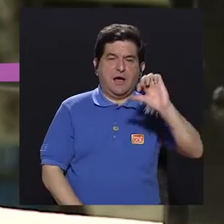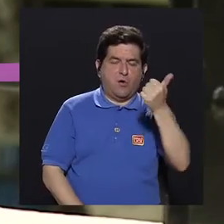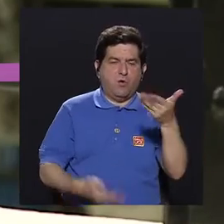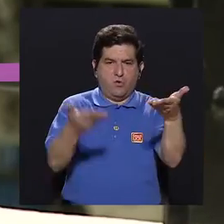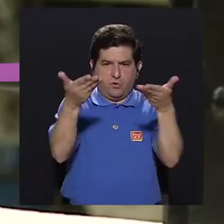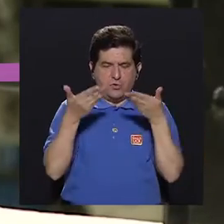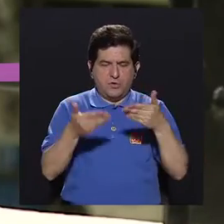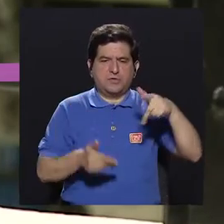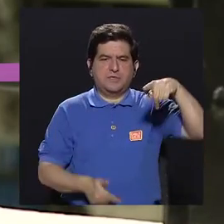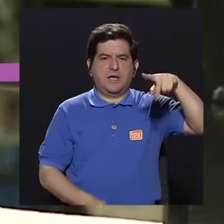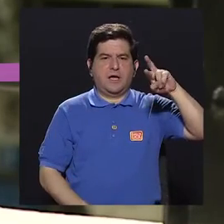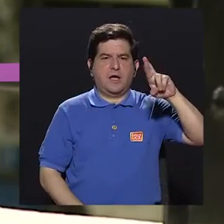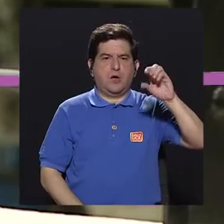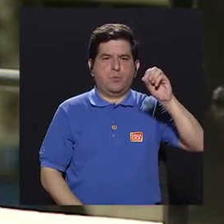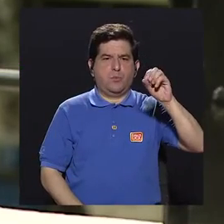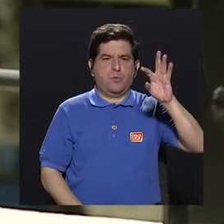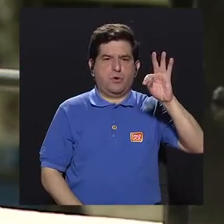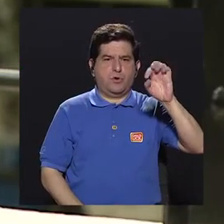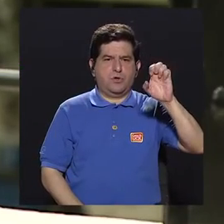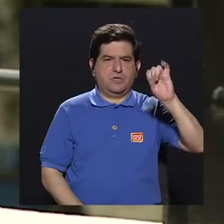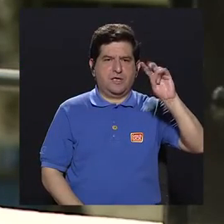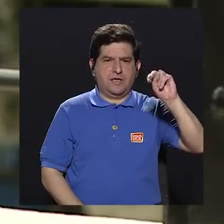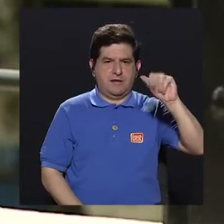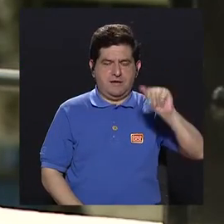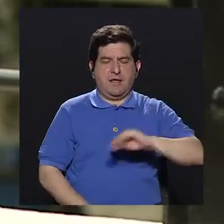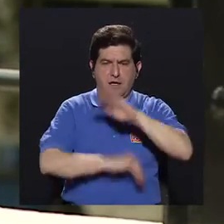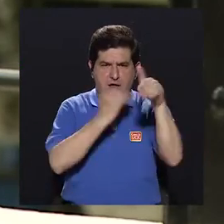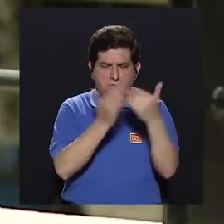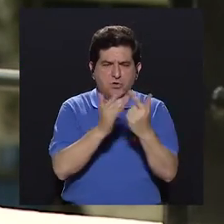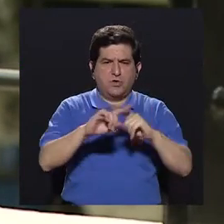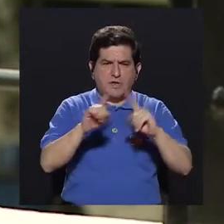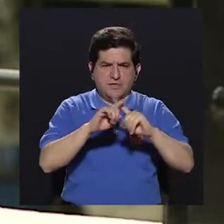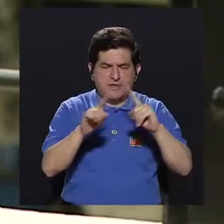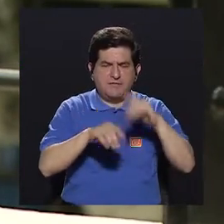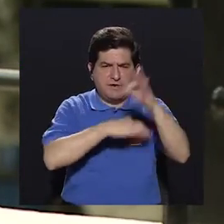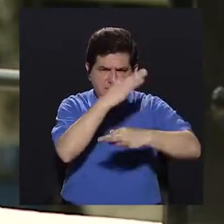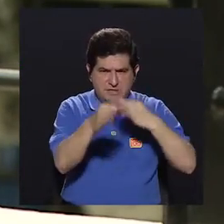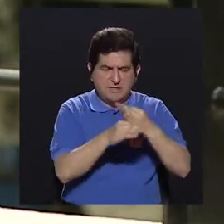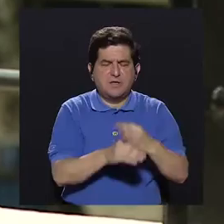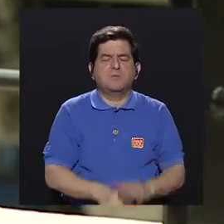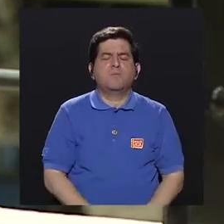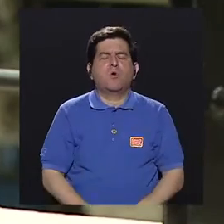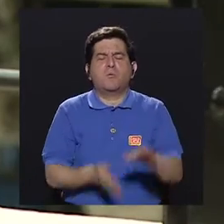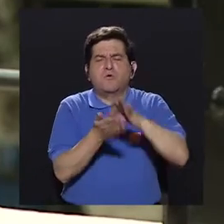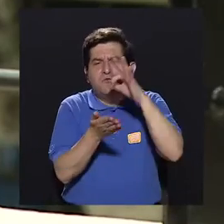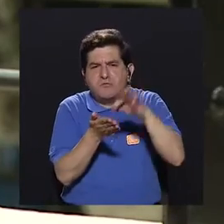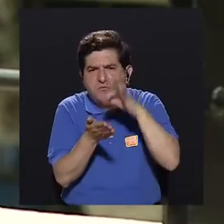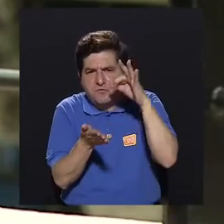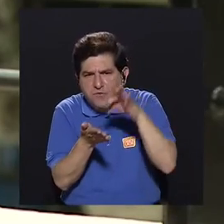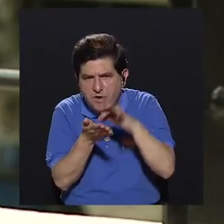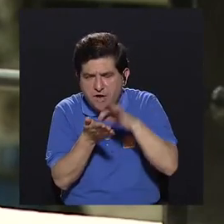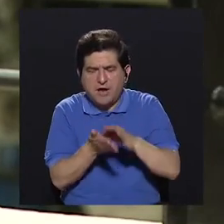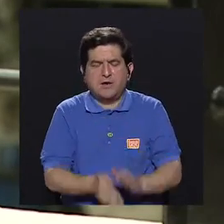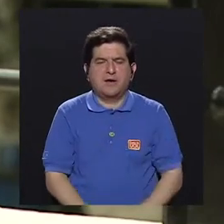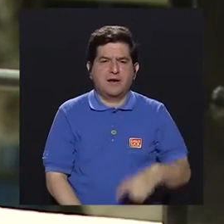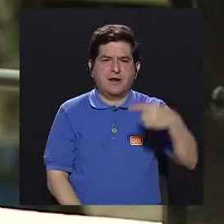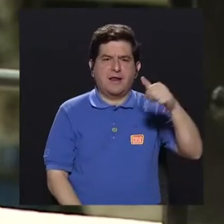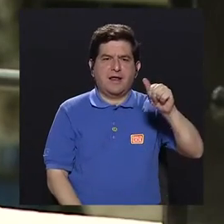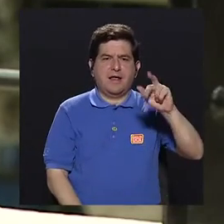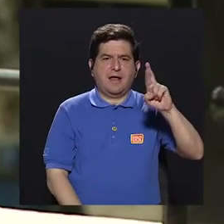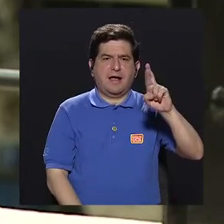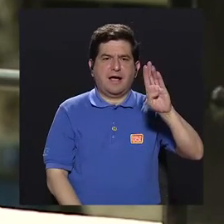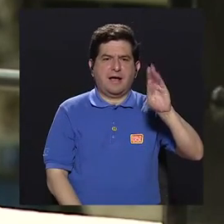proteínas, ¿verdad? Como es el caso de todas las leguminosas, los frijoles, los garbanzos, el gandul,